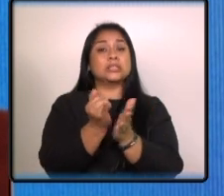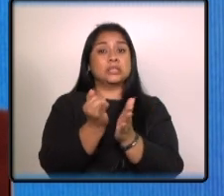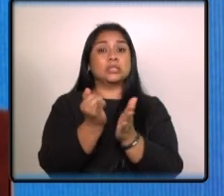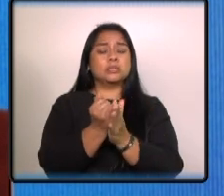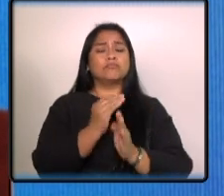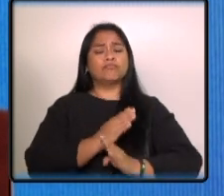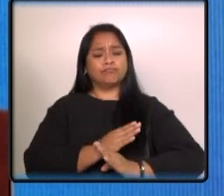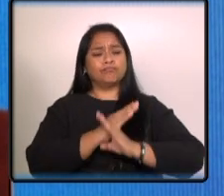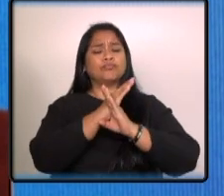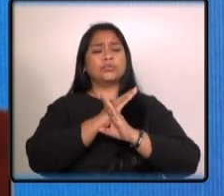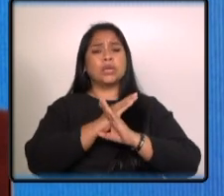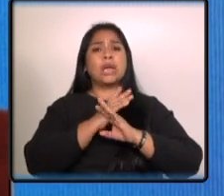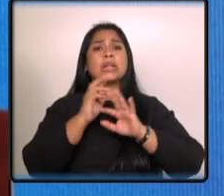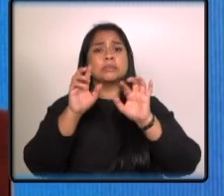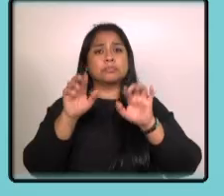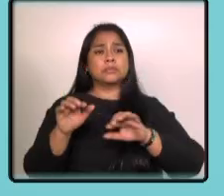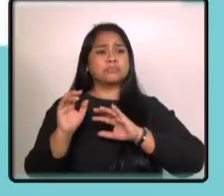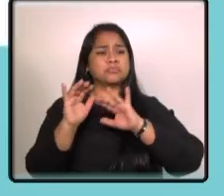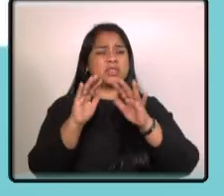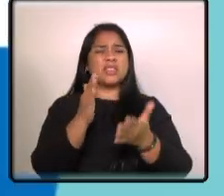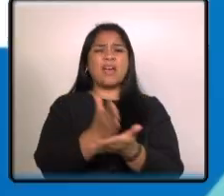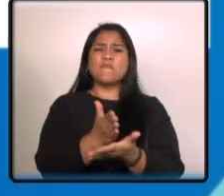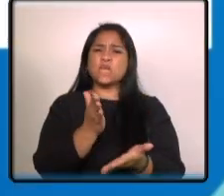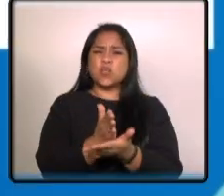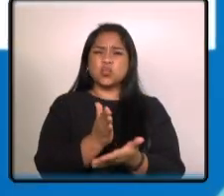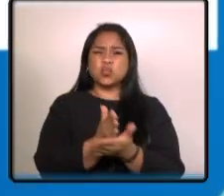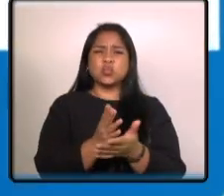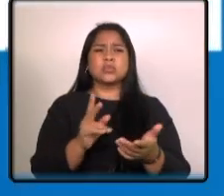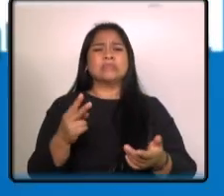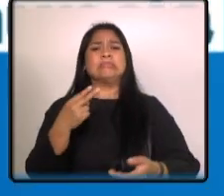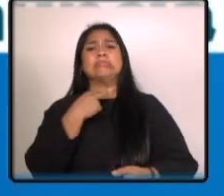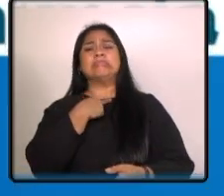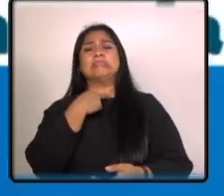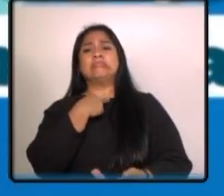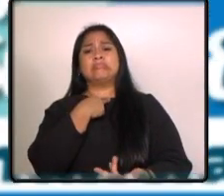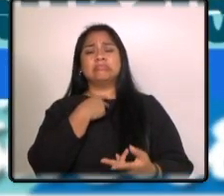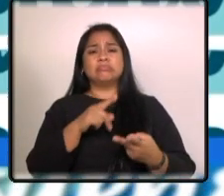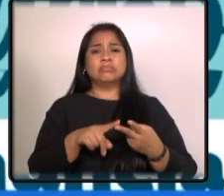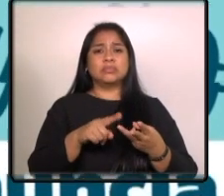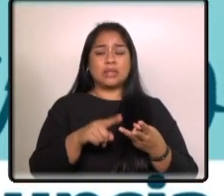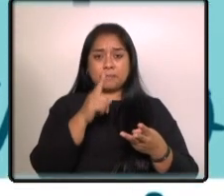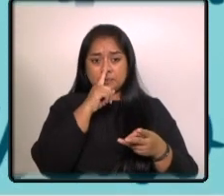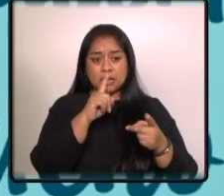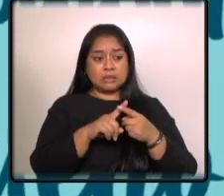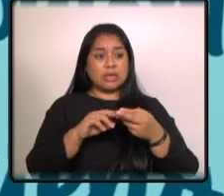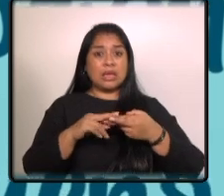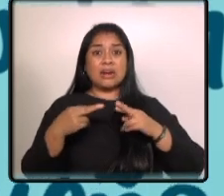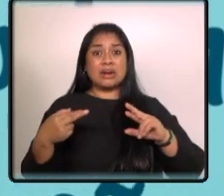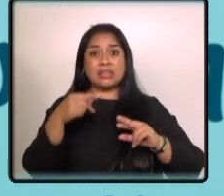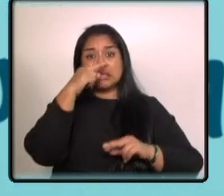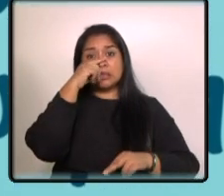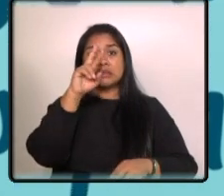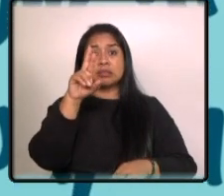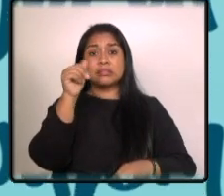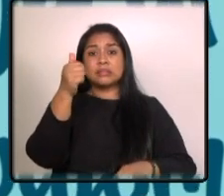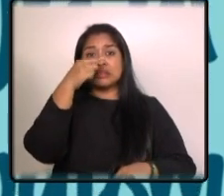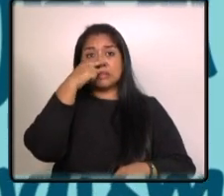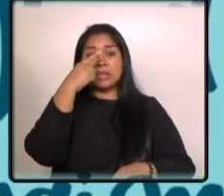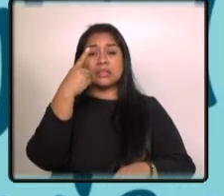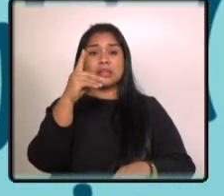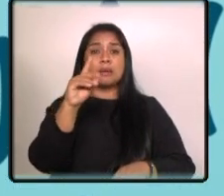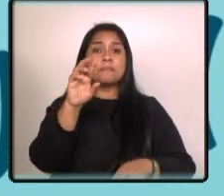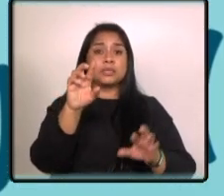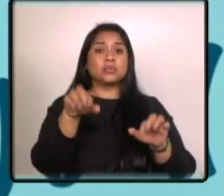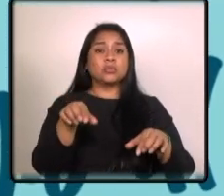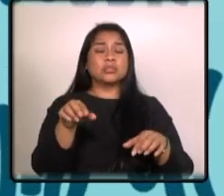protejan a los migrantes de abusos de riesgos injustificados de las redes de tratas de personas y de la